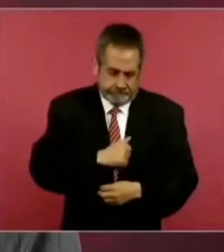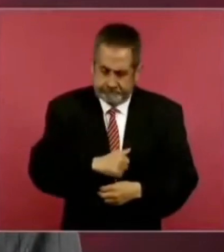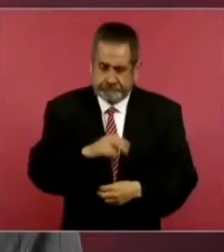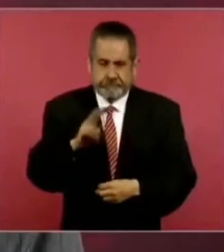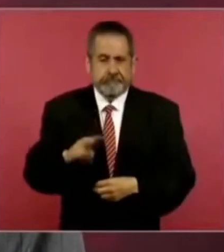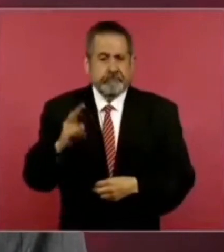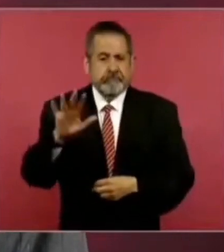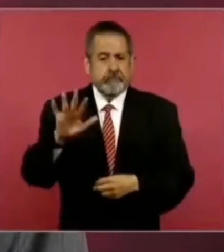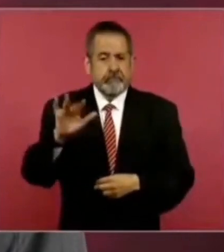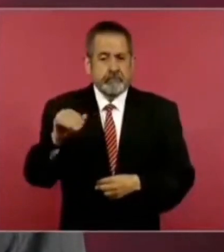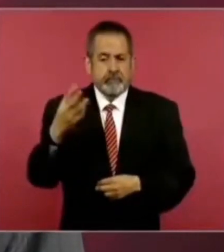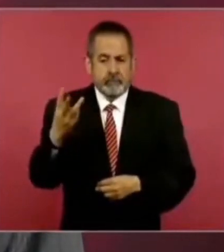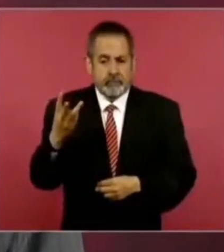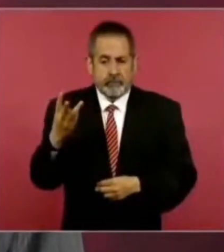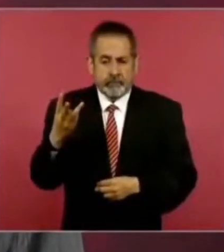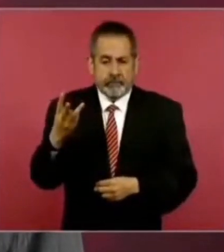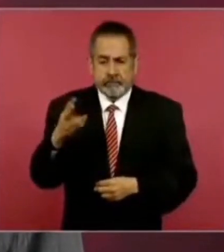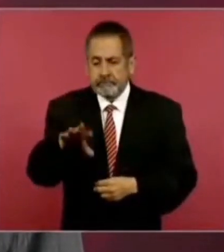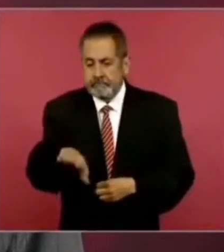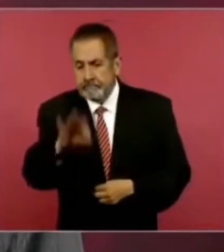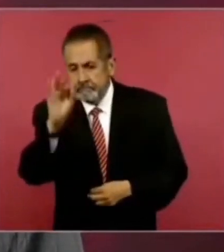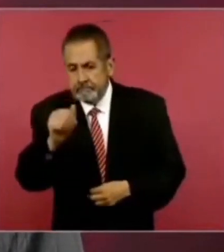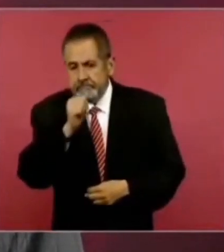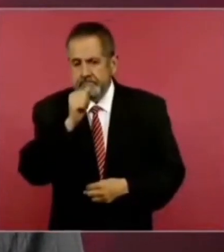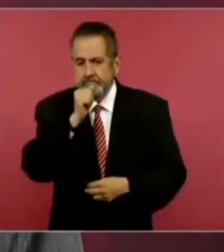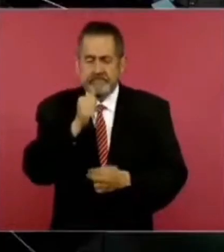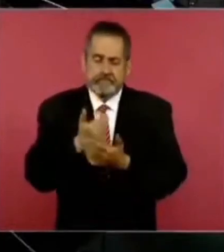y 53 no localizados.